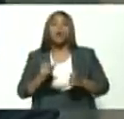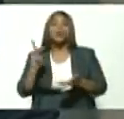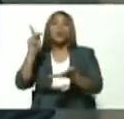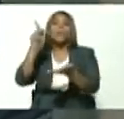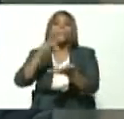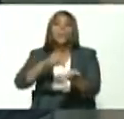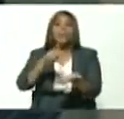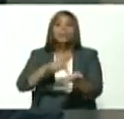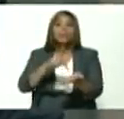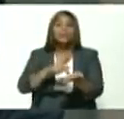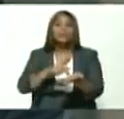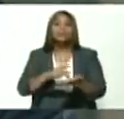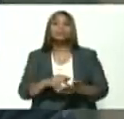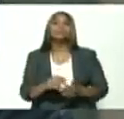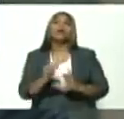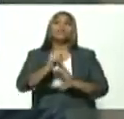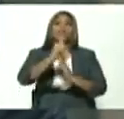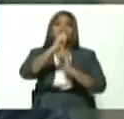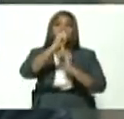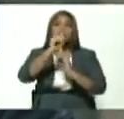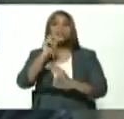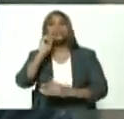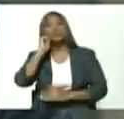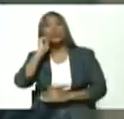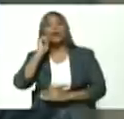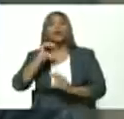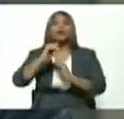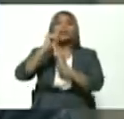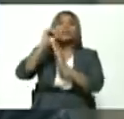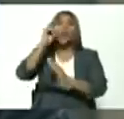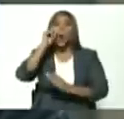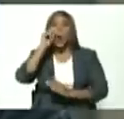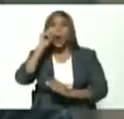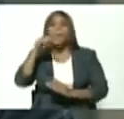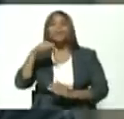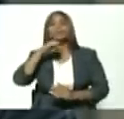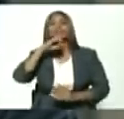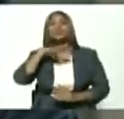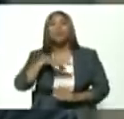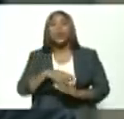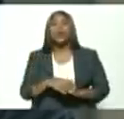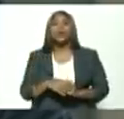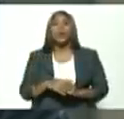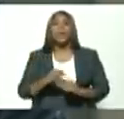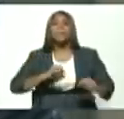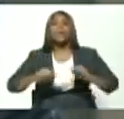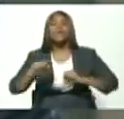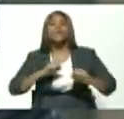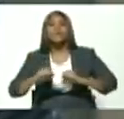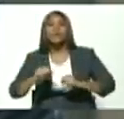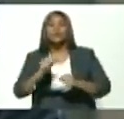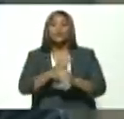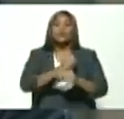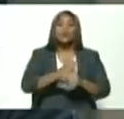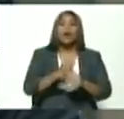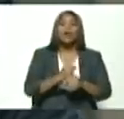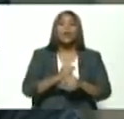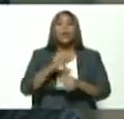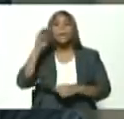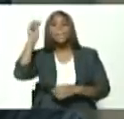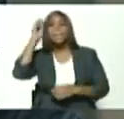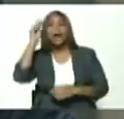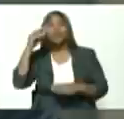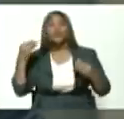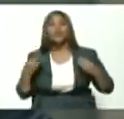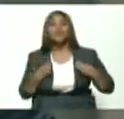Aquí están algunos líderes y lideresas históricas e históricos del movimiento sindical, maestros de la vida. Y también